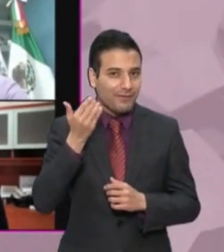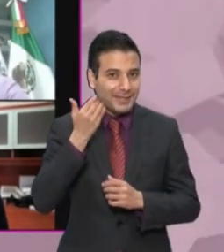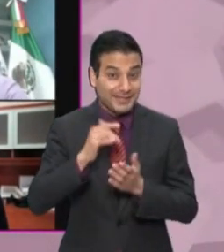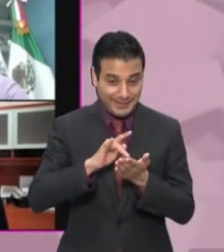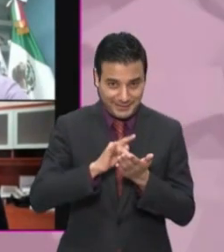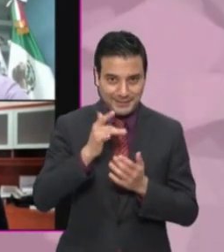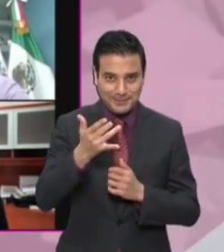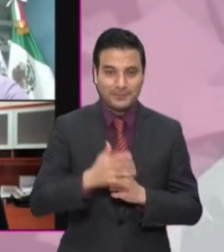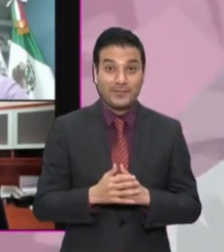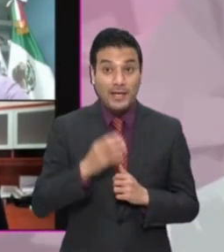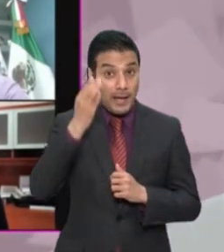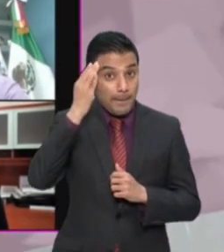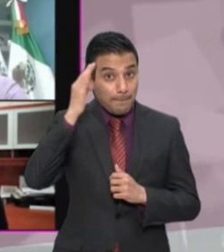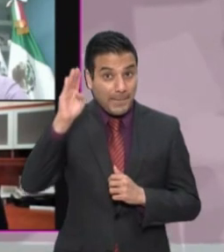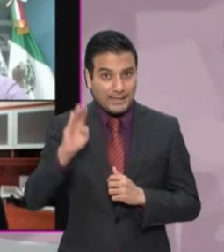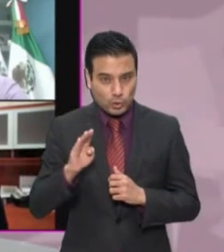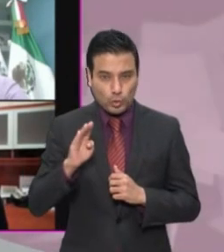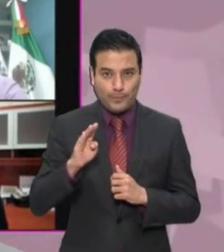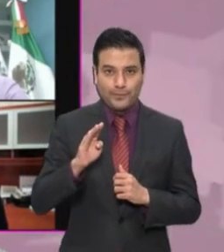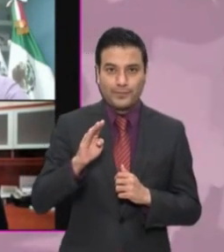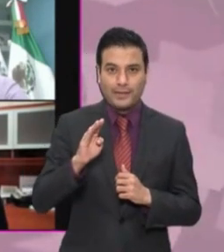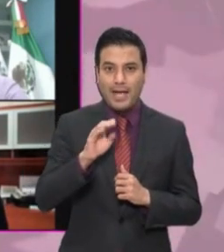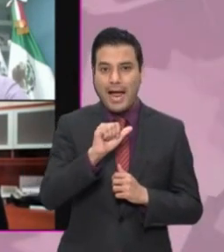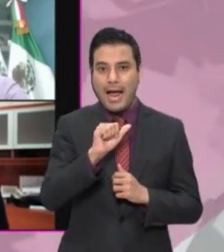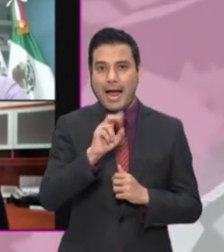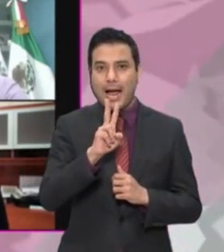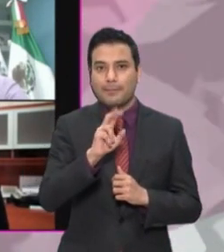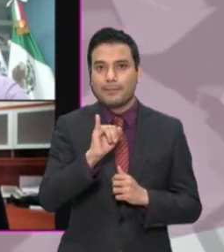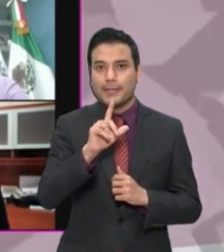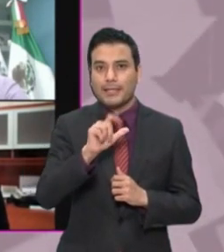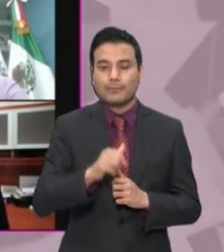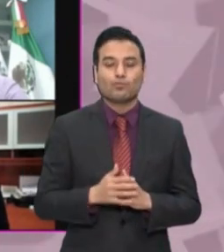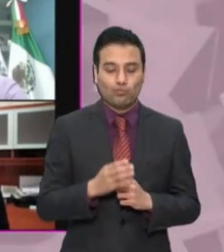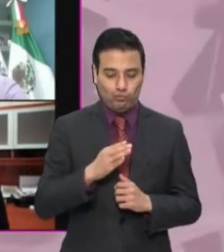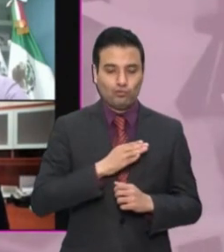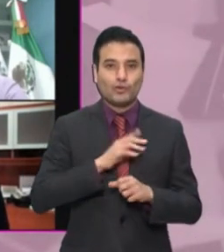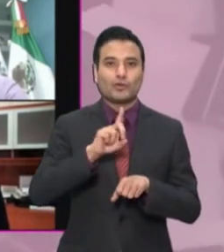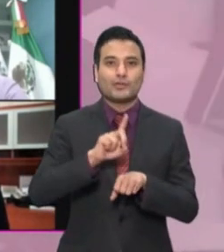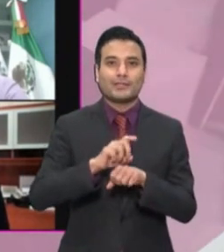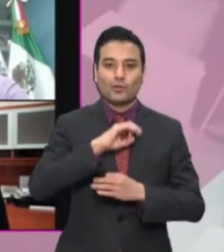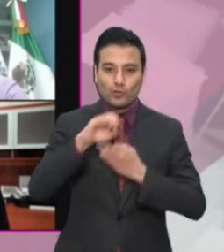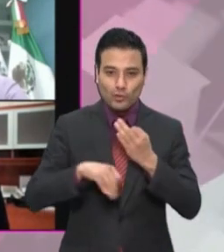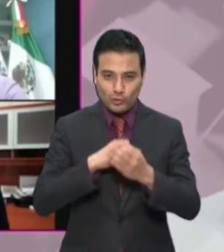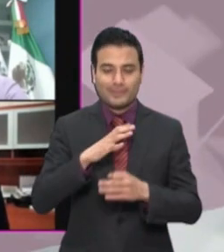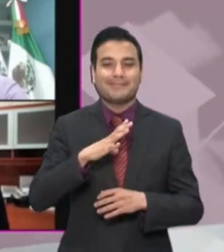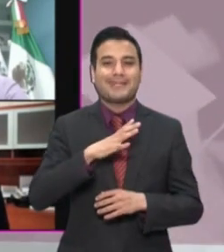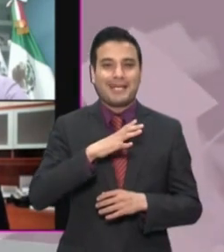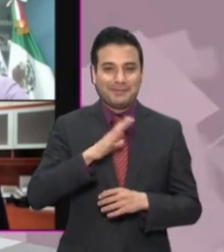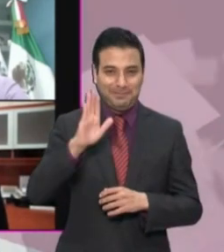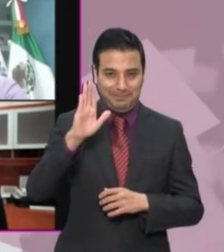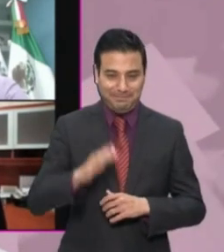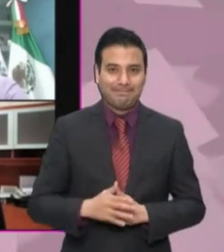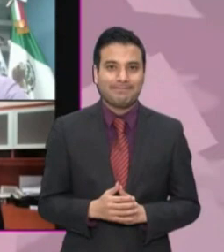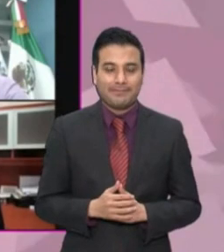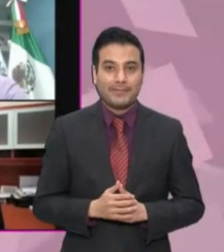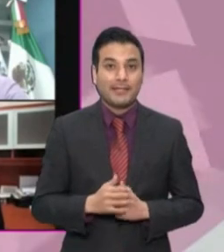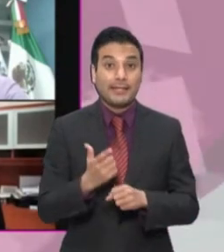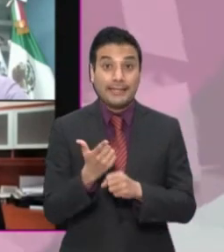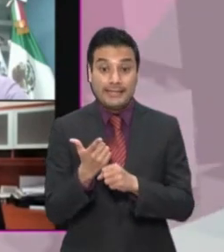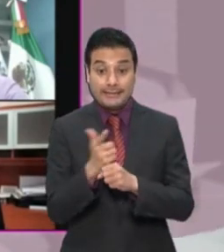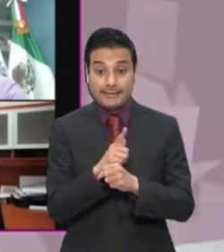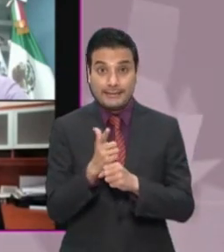ciudadanía en San Luis Potosí. Esto en relación a Rangel Martínez. En total, la multa a las tres